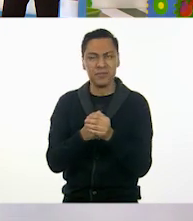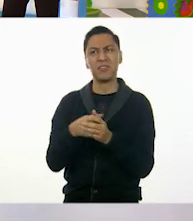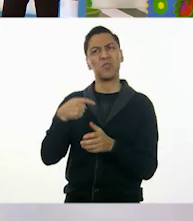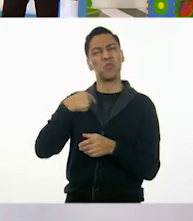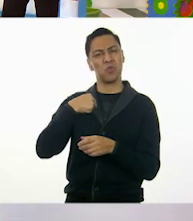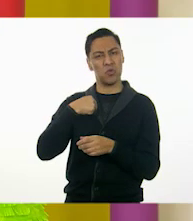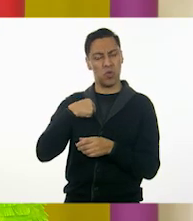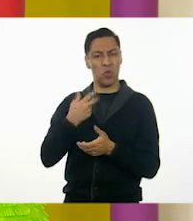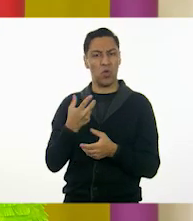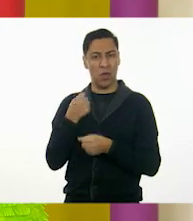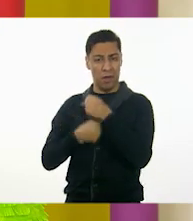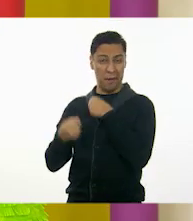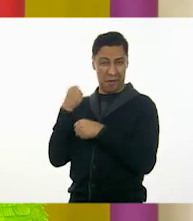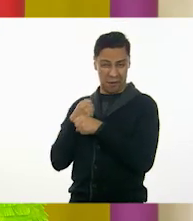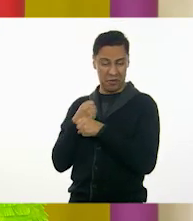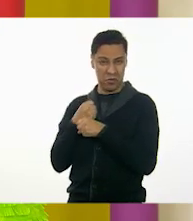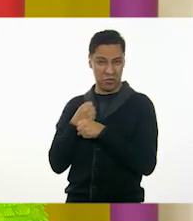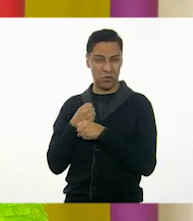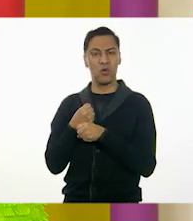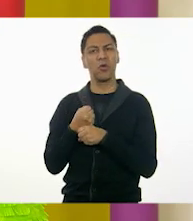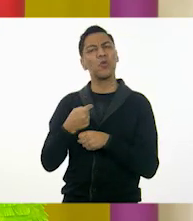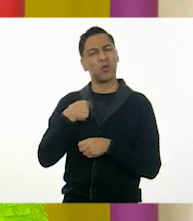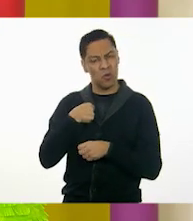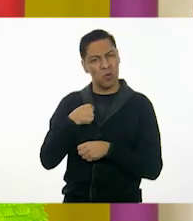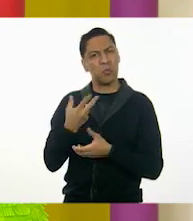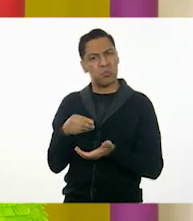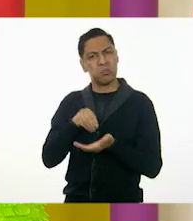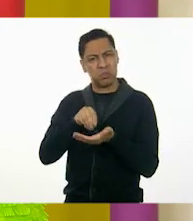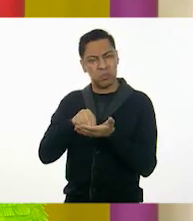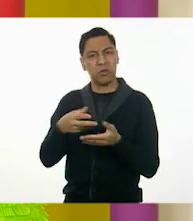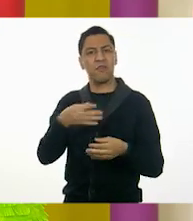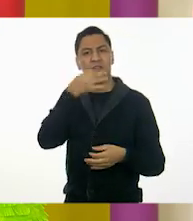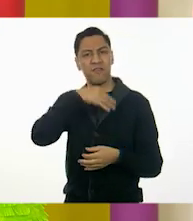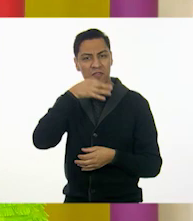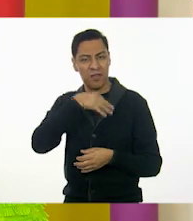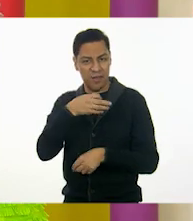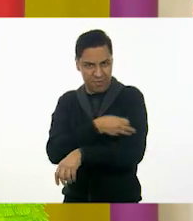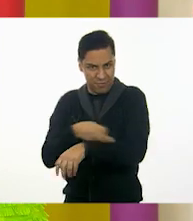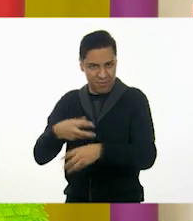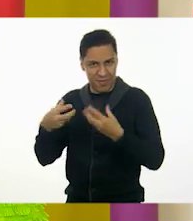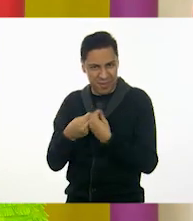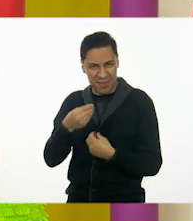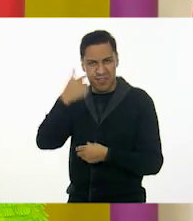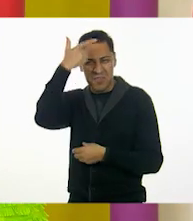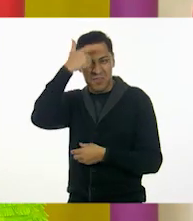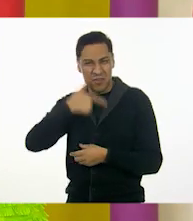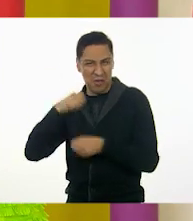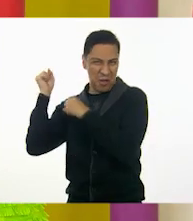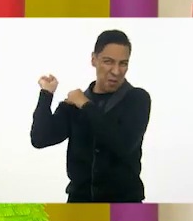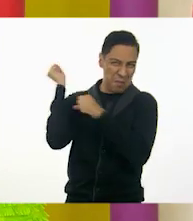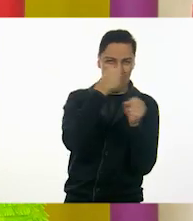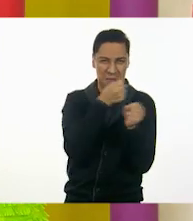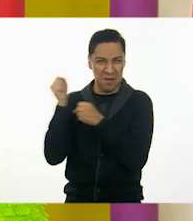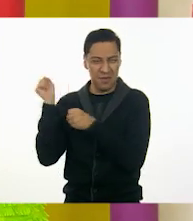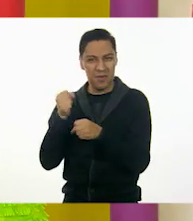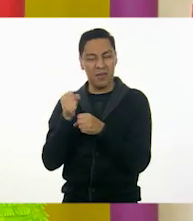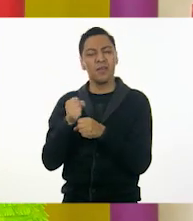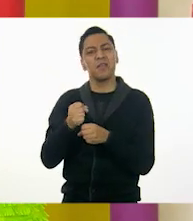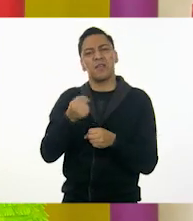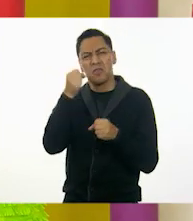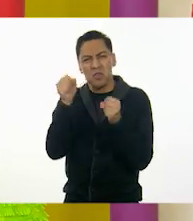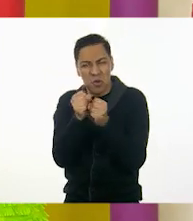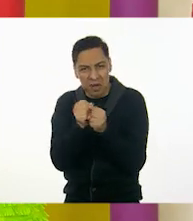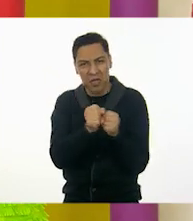el año pasado todavía una posada con mis familiares. Estaban todos mis primos con mis sobrinos y demás, y